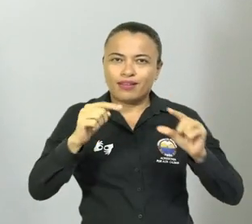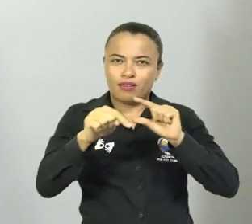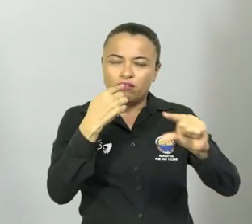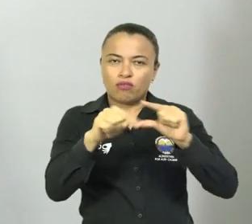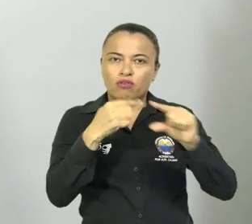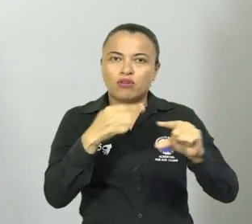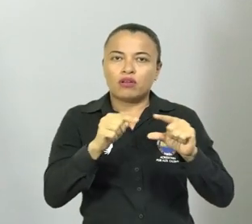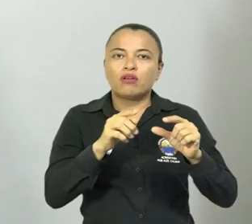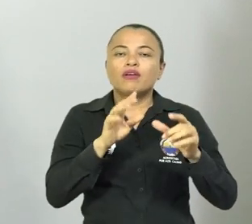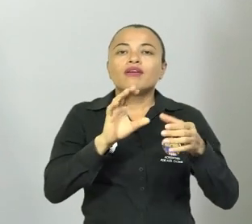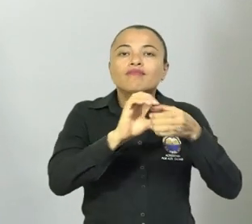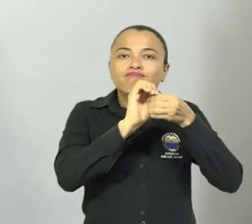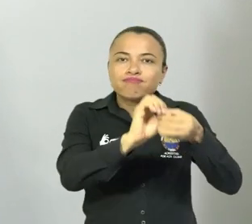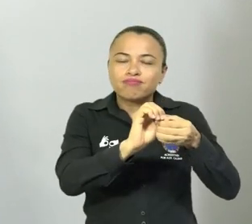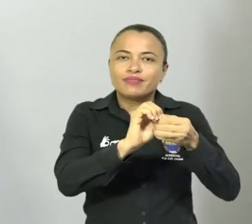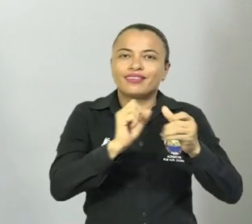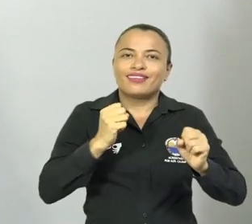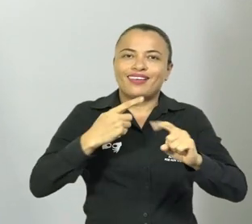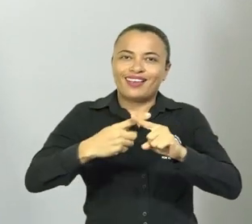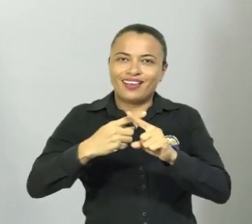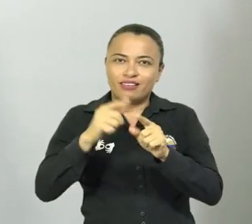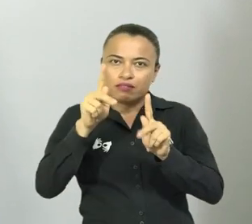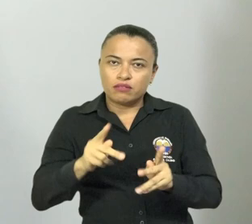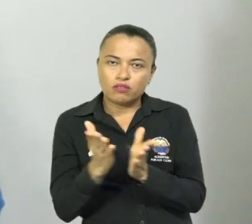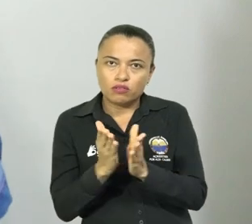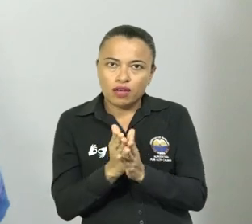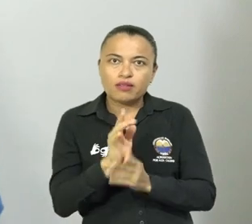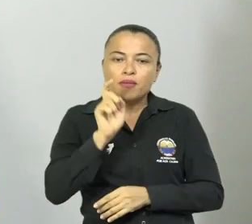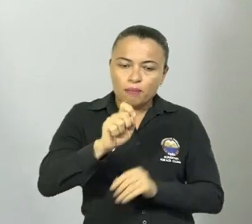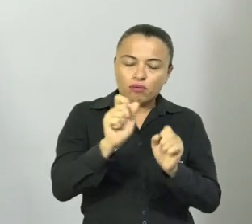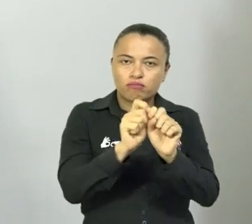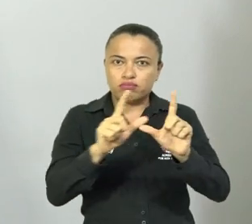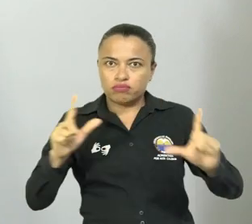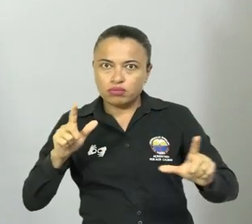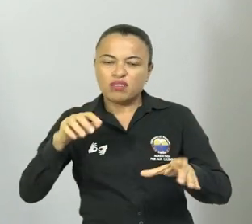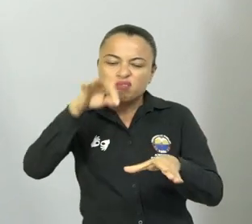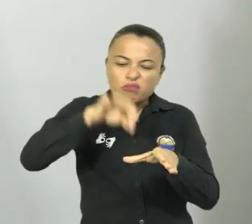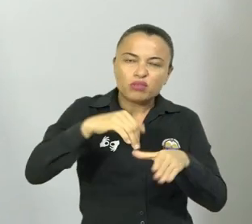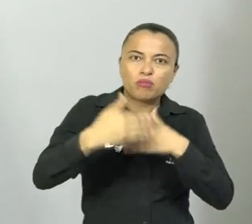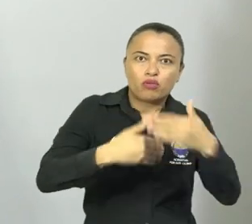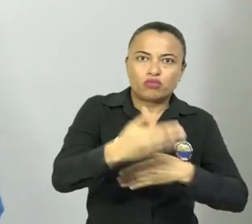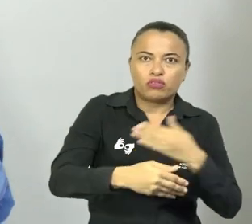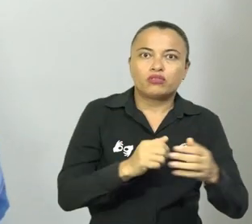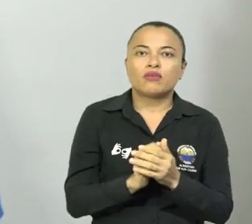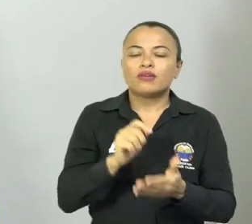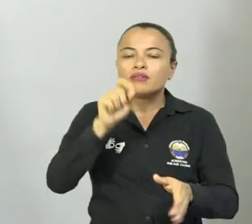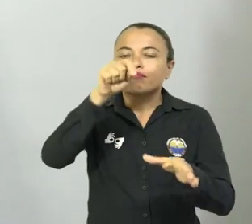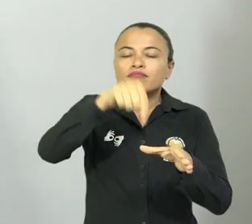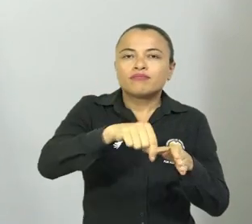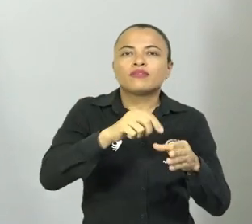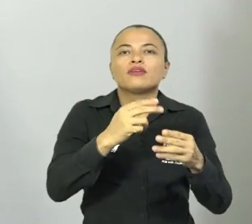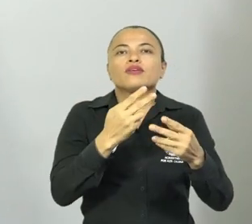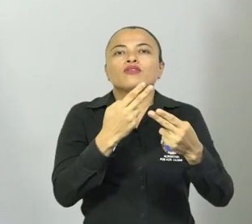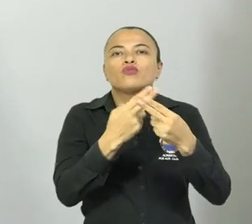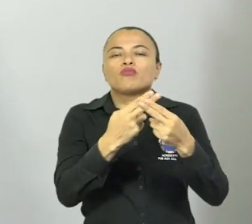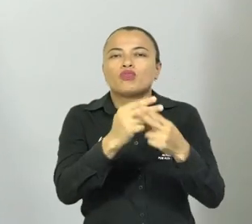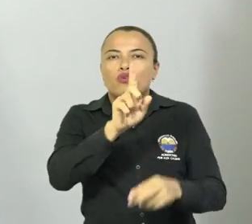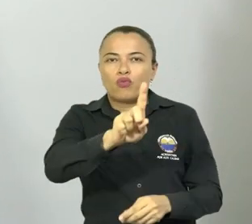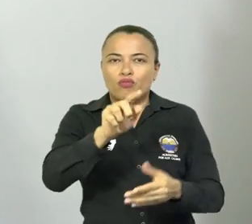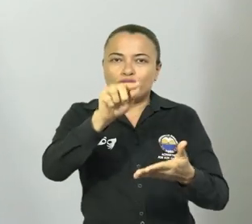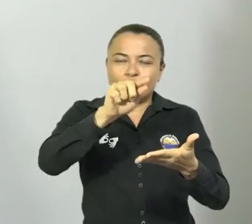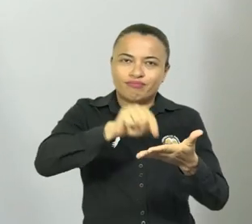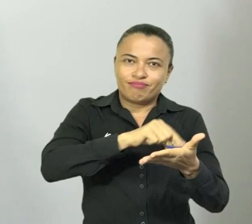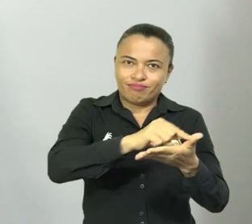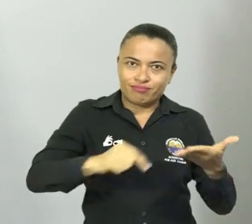en el link egresados encontrarás el botón que te guiará en la forma de cómo votar. Marca el número 1 en el tarjeto al